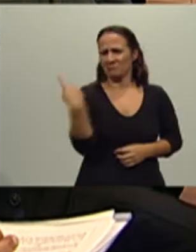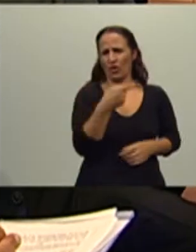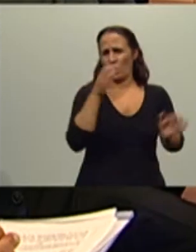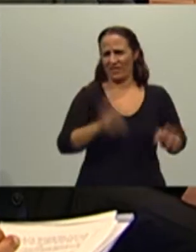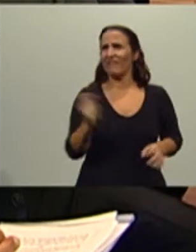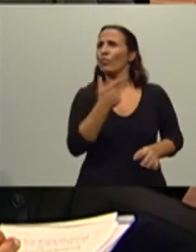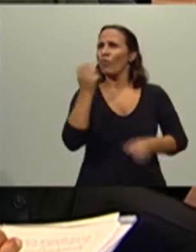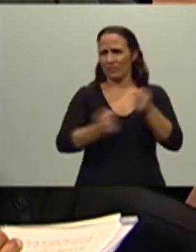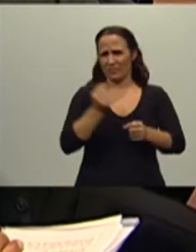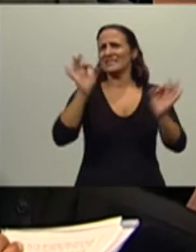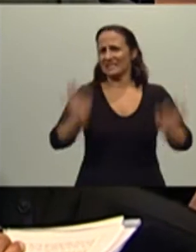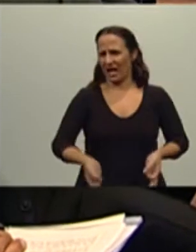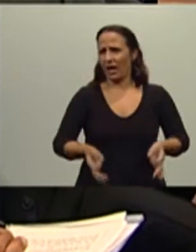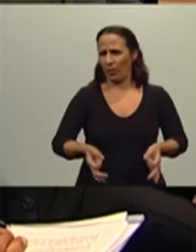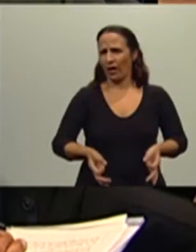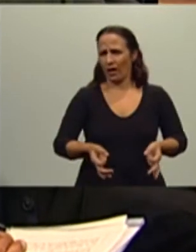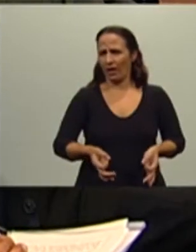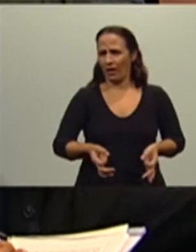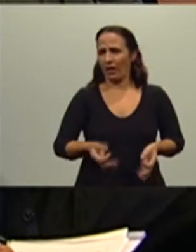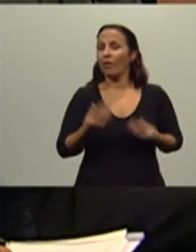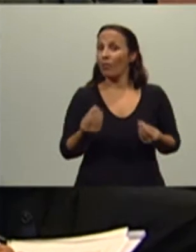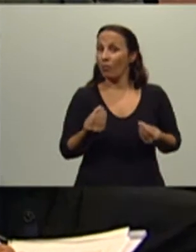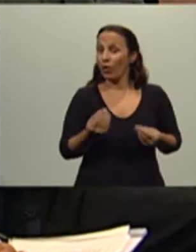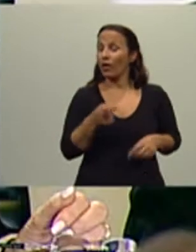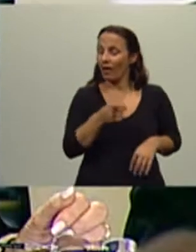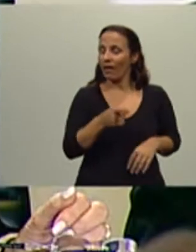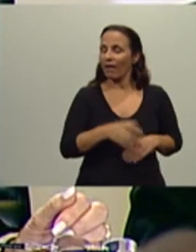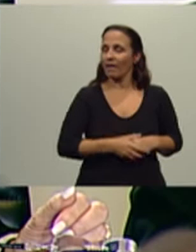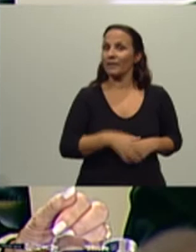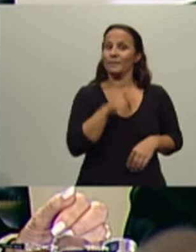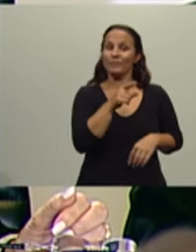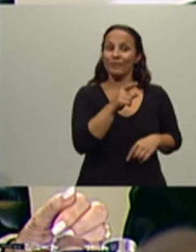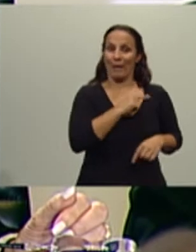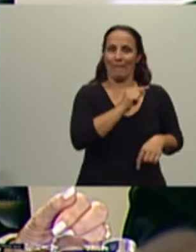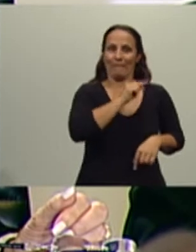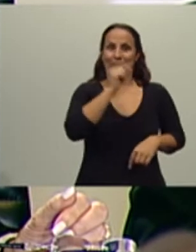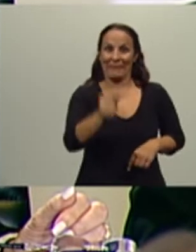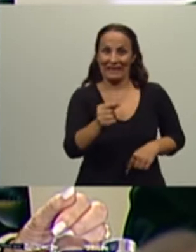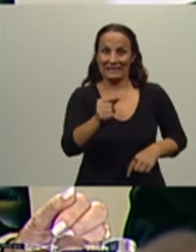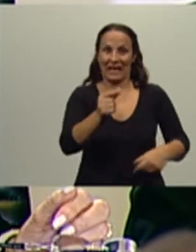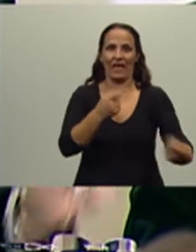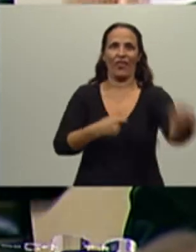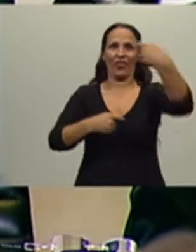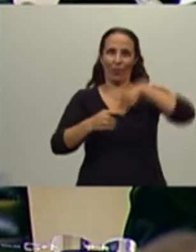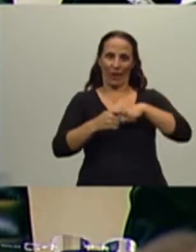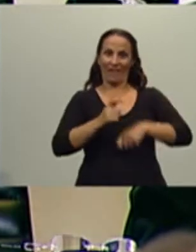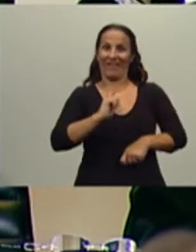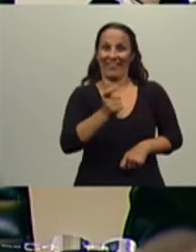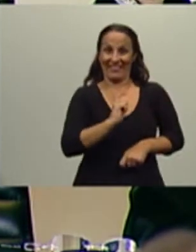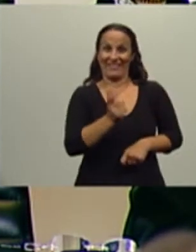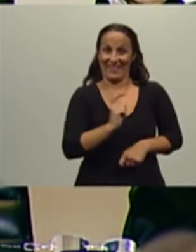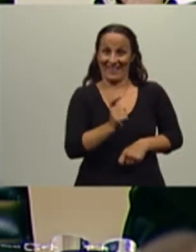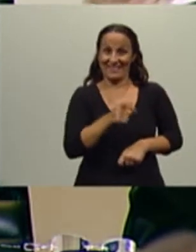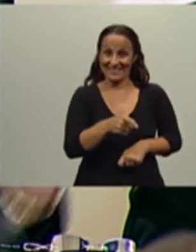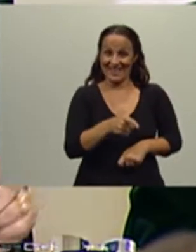empresarios. Primero porque el spread, la diferencia entre lo que prestan y lo que reciben en el crédito del